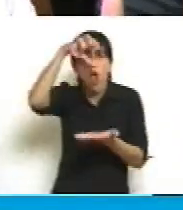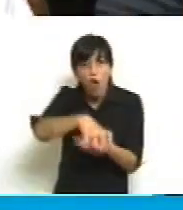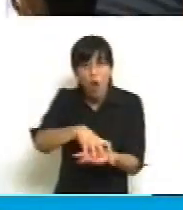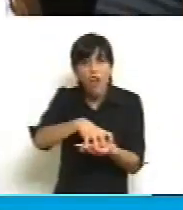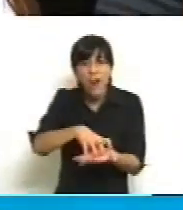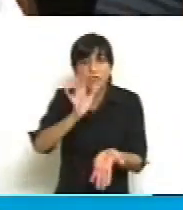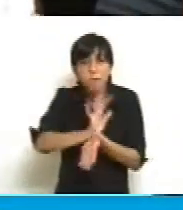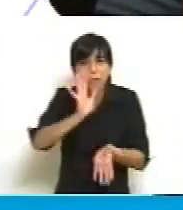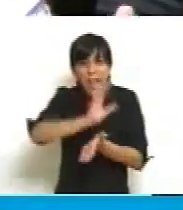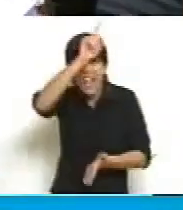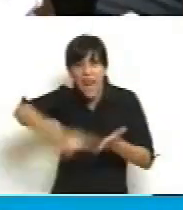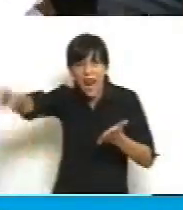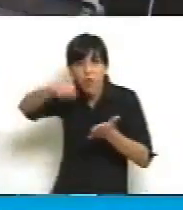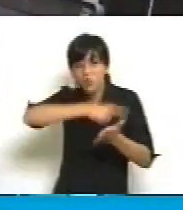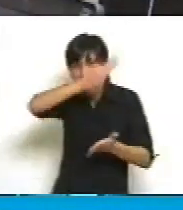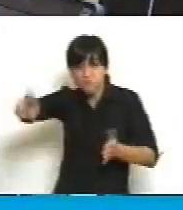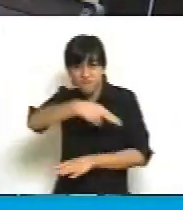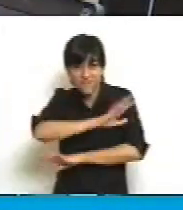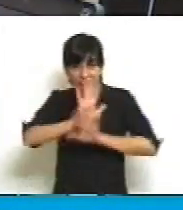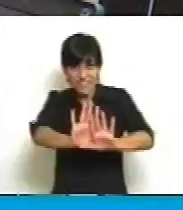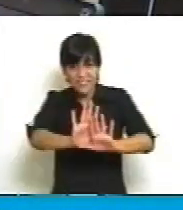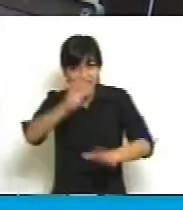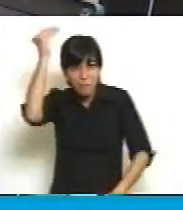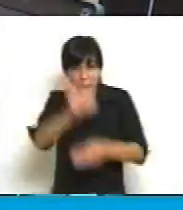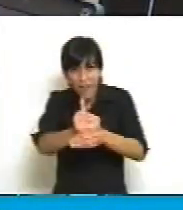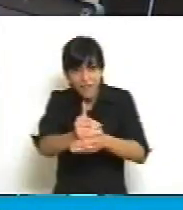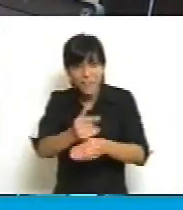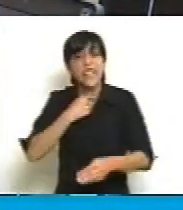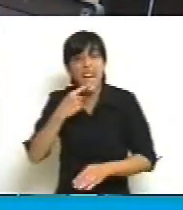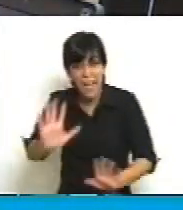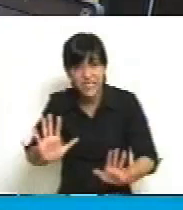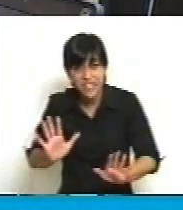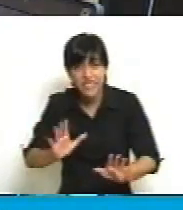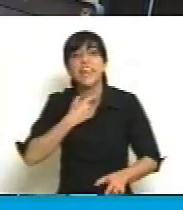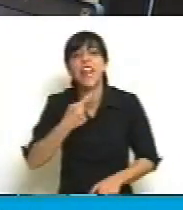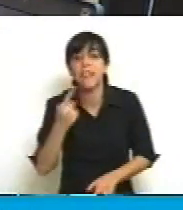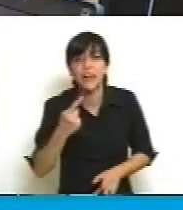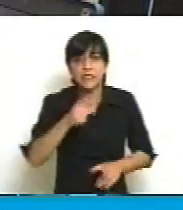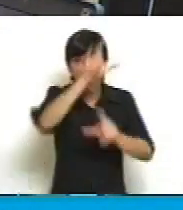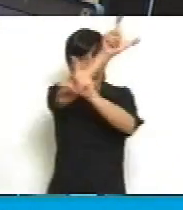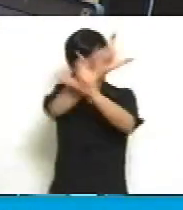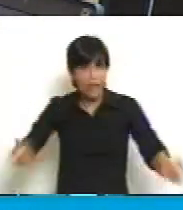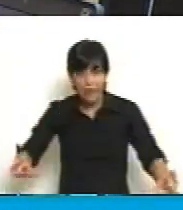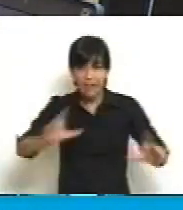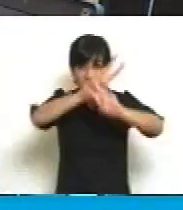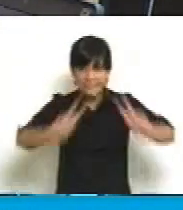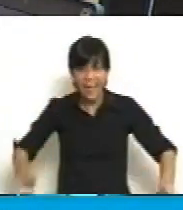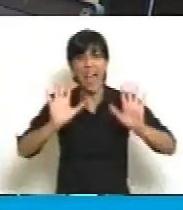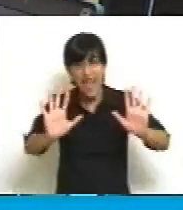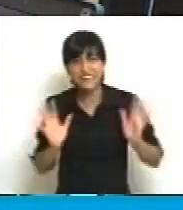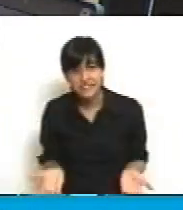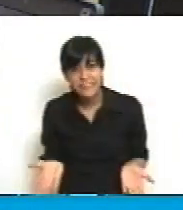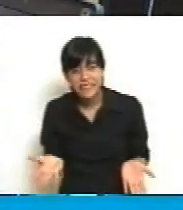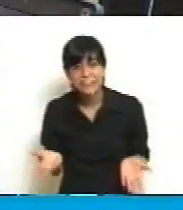pertenecen. ¿Qué quieren? ¿Con fajas lo van a clausurar? ¿Cómo van a clausurar un debate?